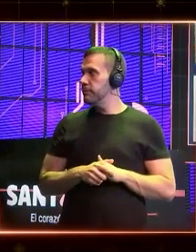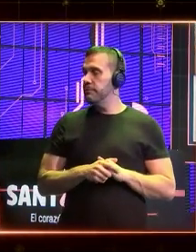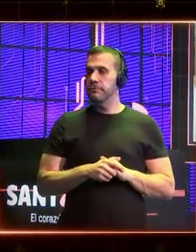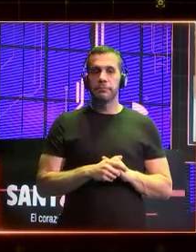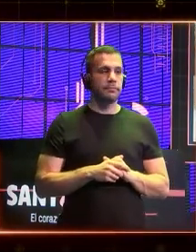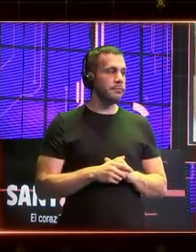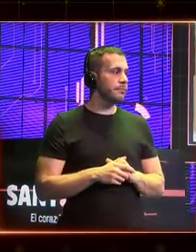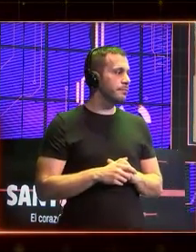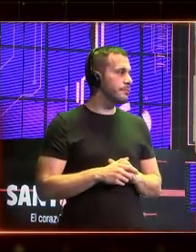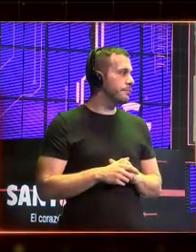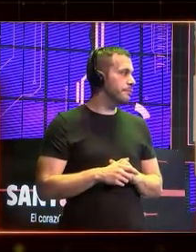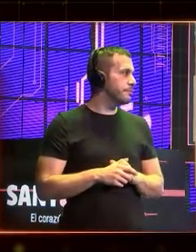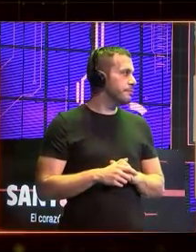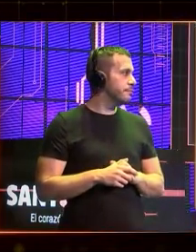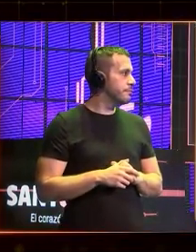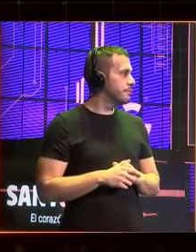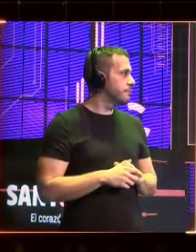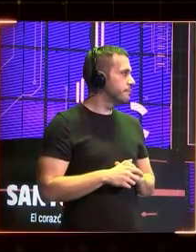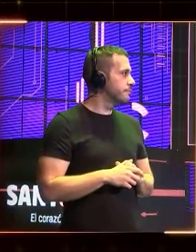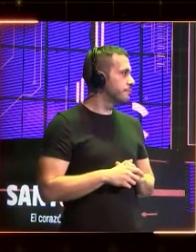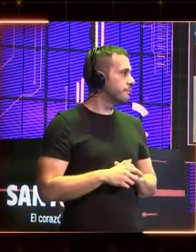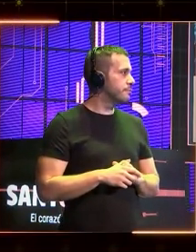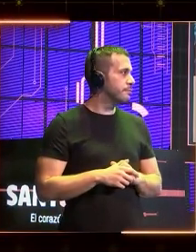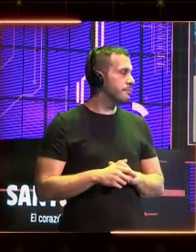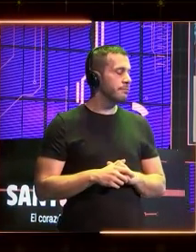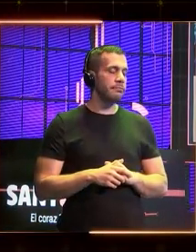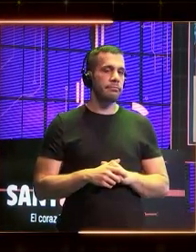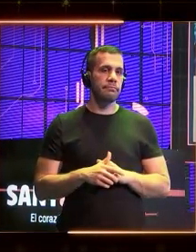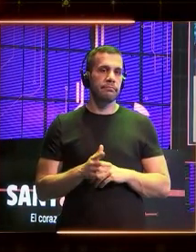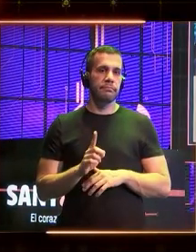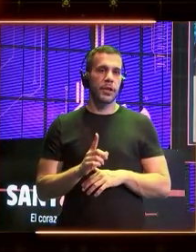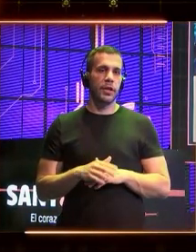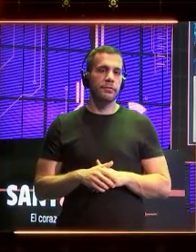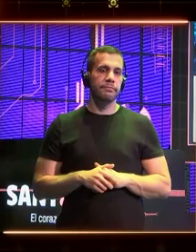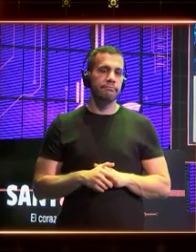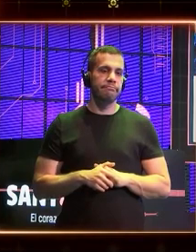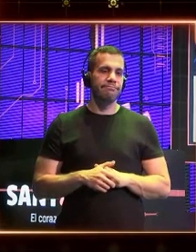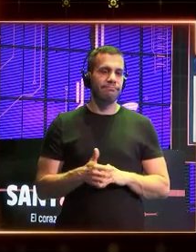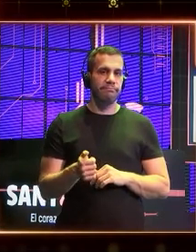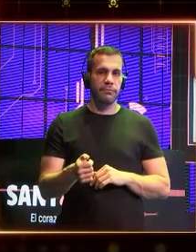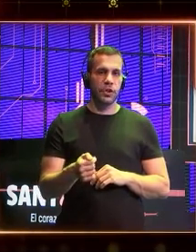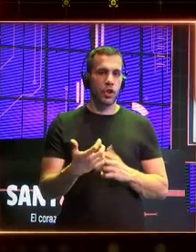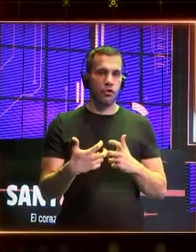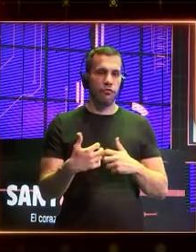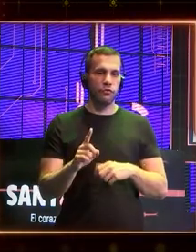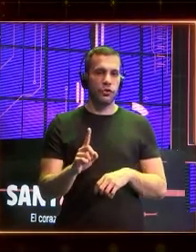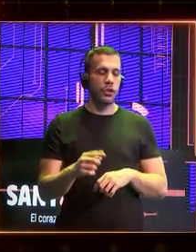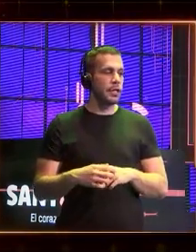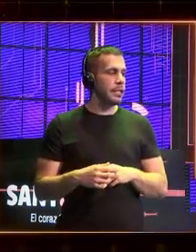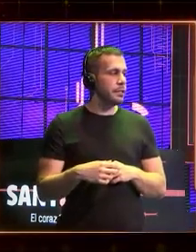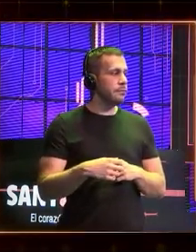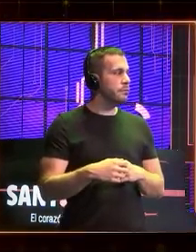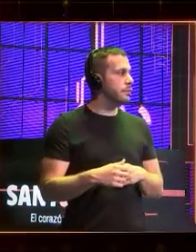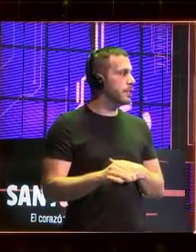¿No? ¿Sí? Ah, no. No me va. ¿El sensor dónde lo tenéis?